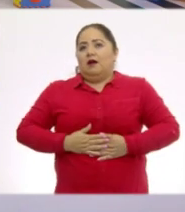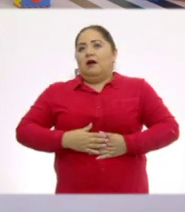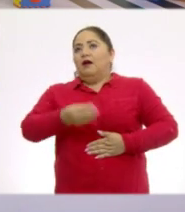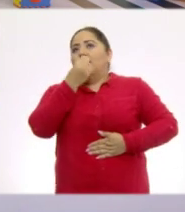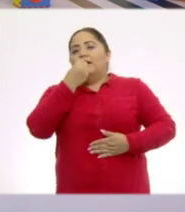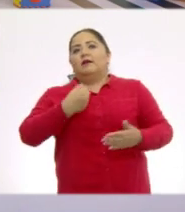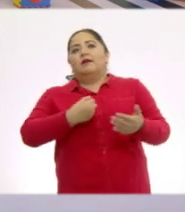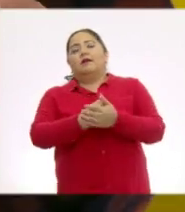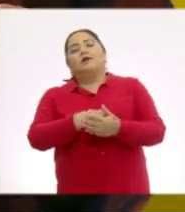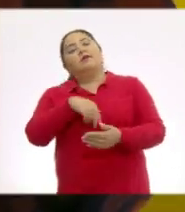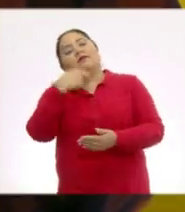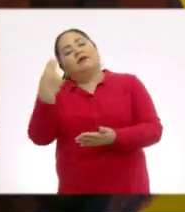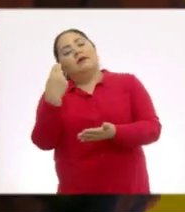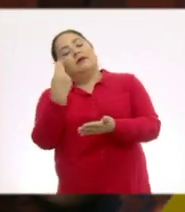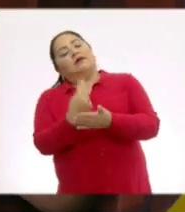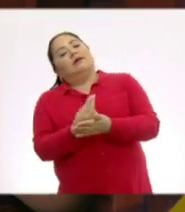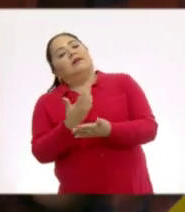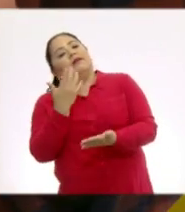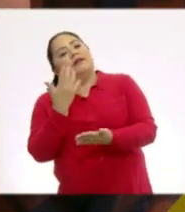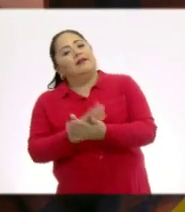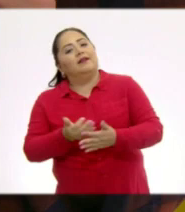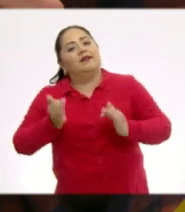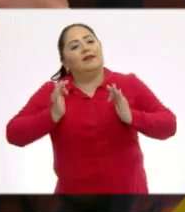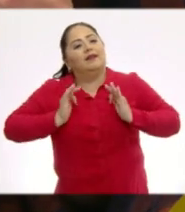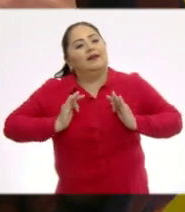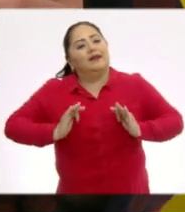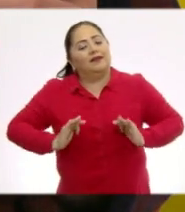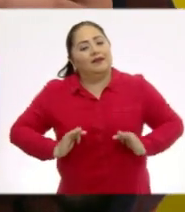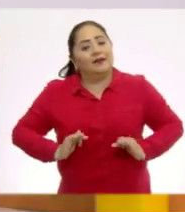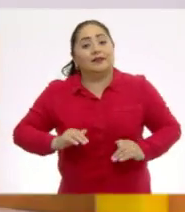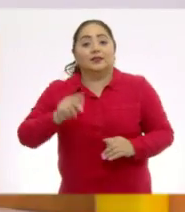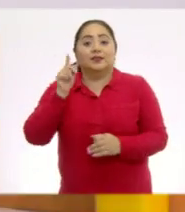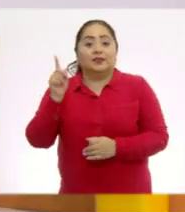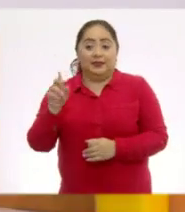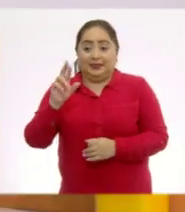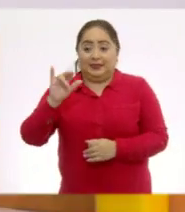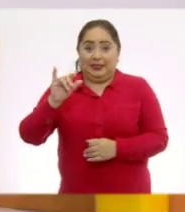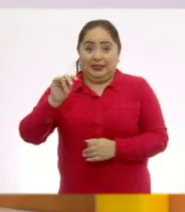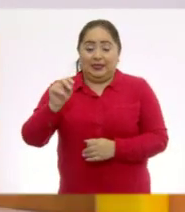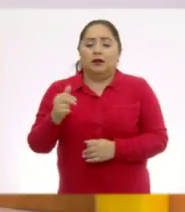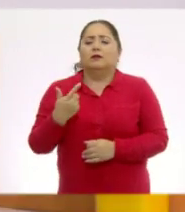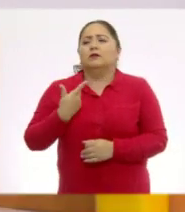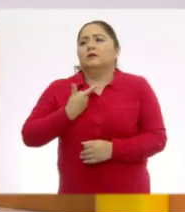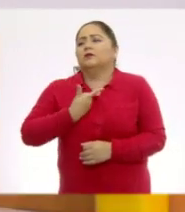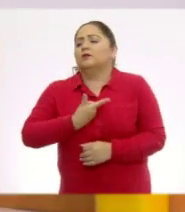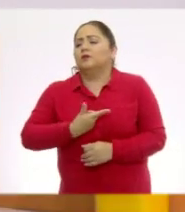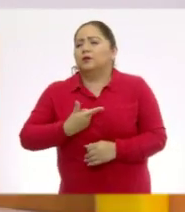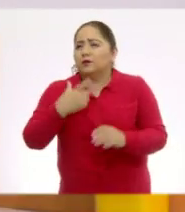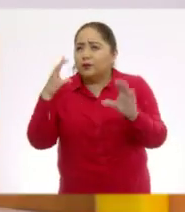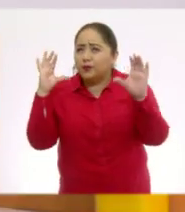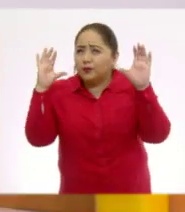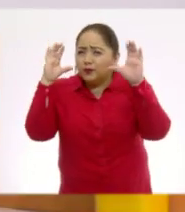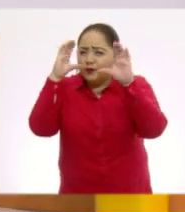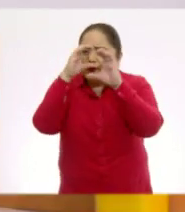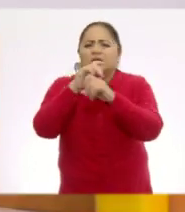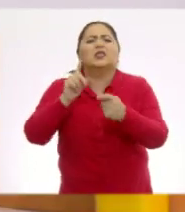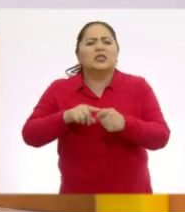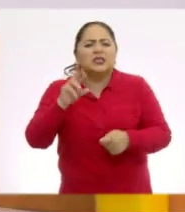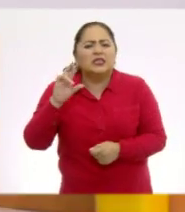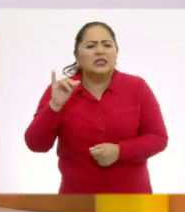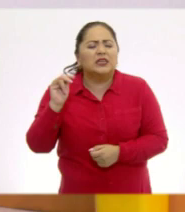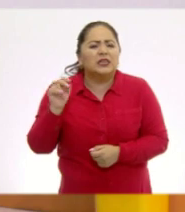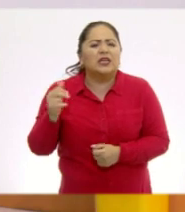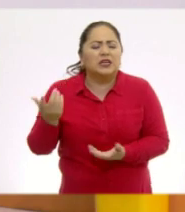iba a descansar tranquilo. A Rita le gustaba la oscuridad. ¿Quién era Rita?